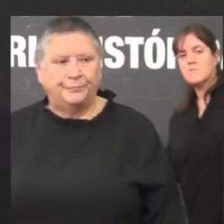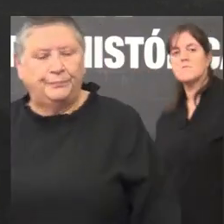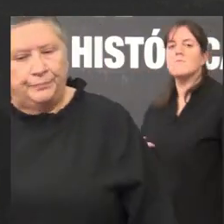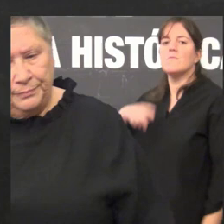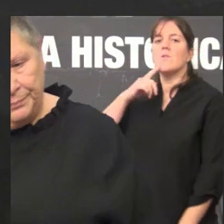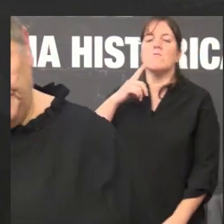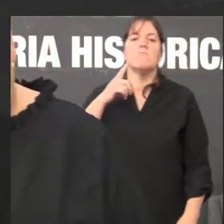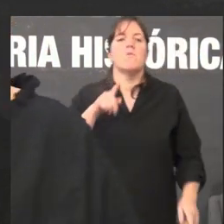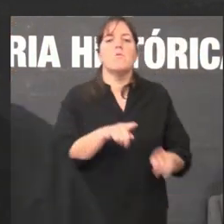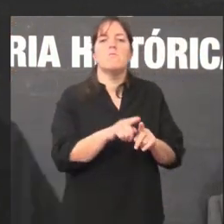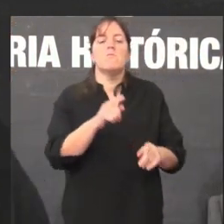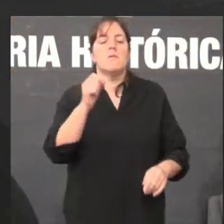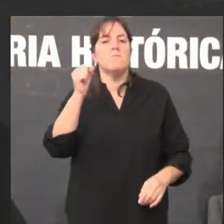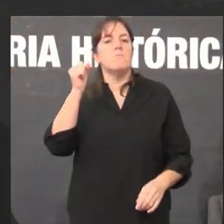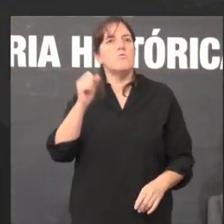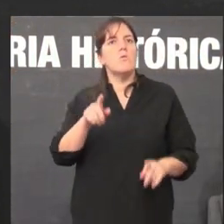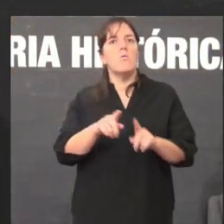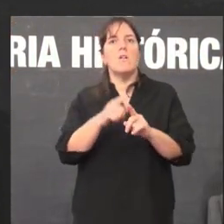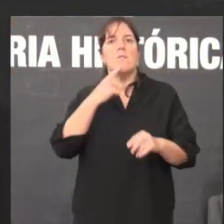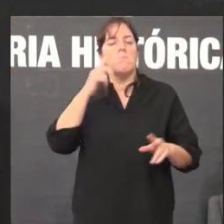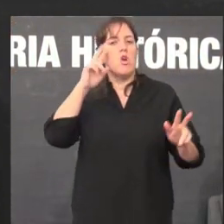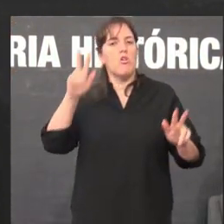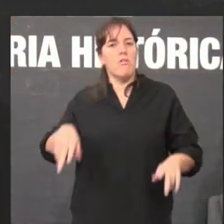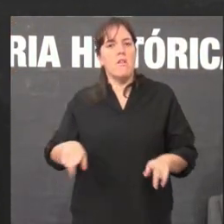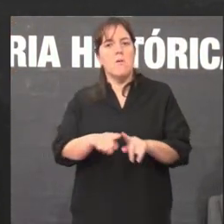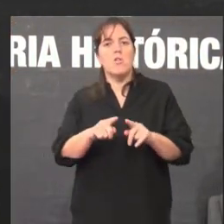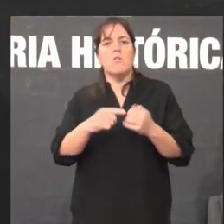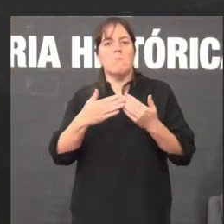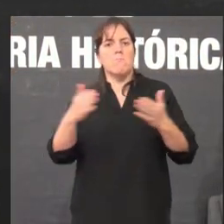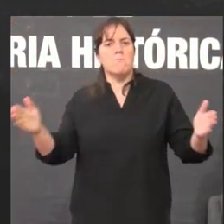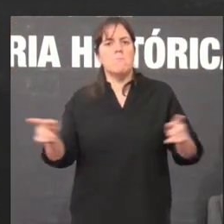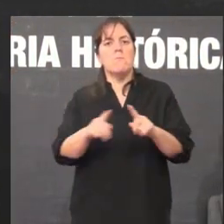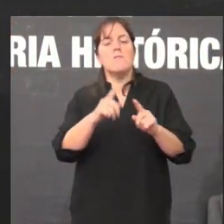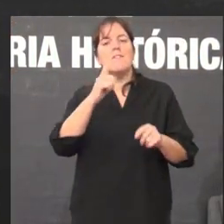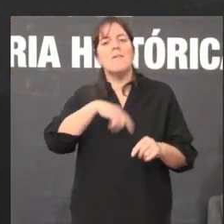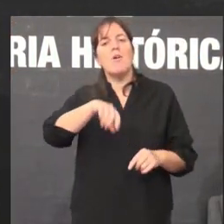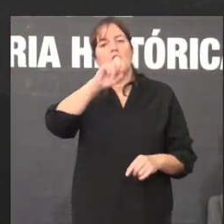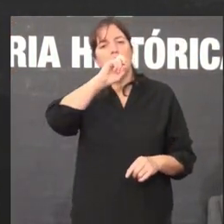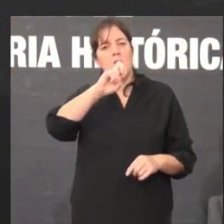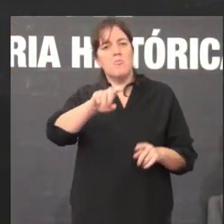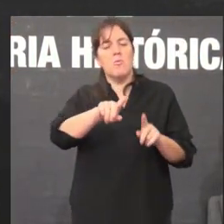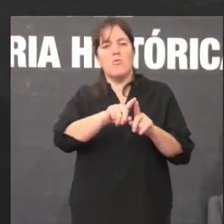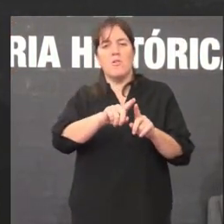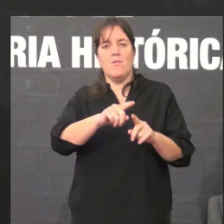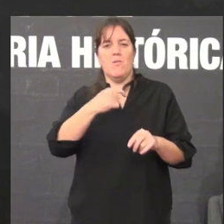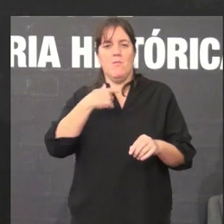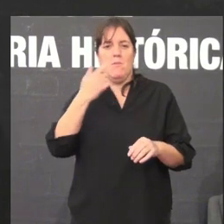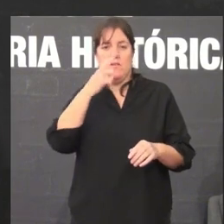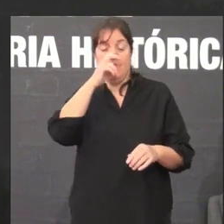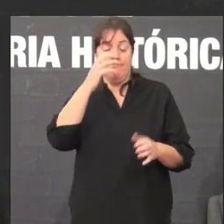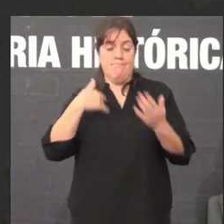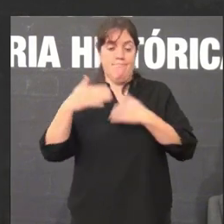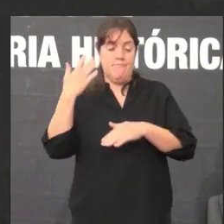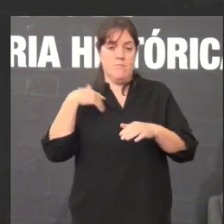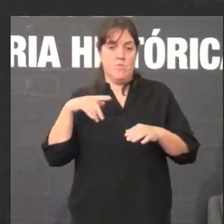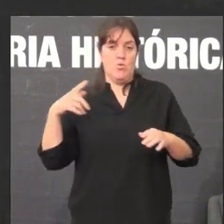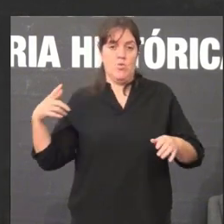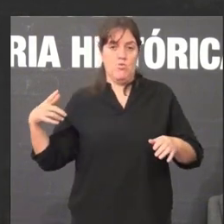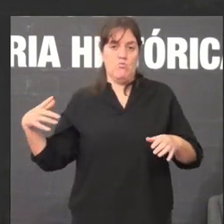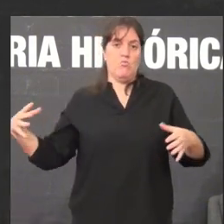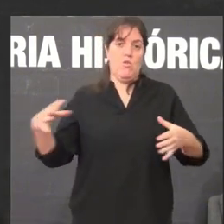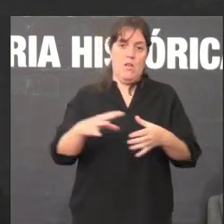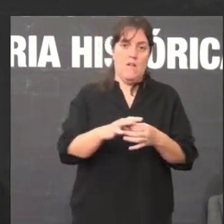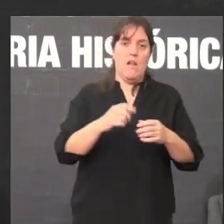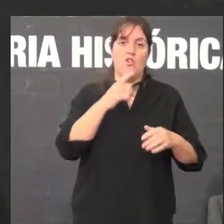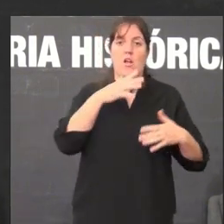polo menos de reconhecimento de abertura mas aí os bispos máis recalcitrantes uníanse cos bispos en teoría máis